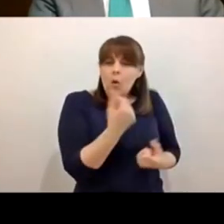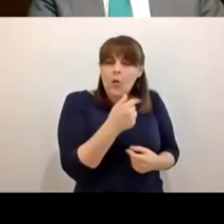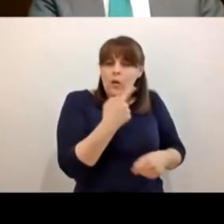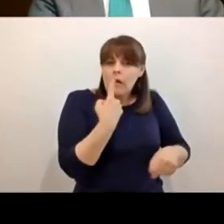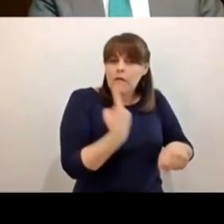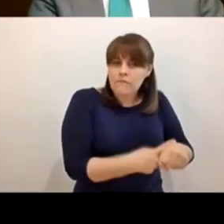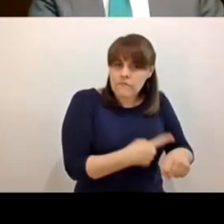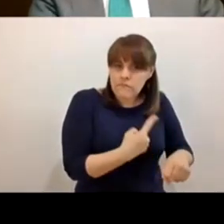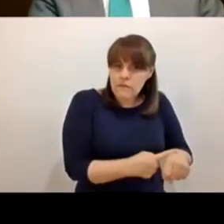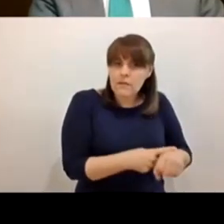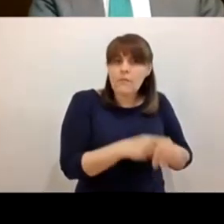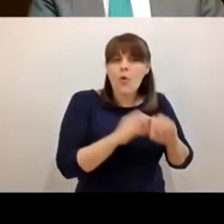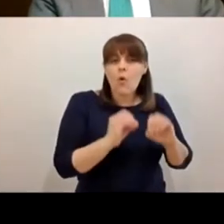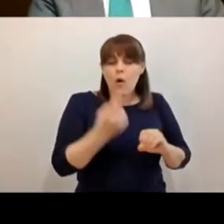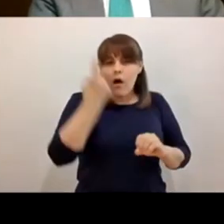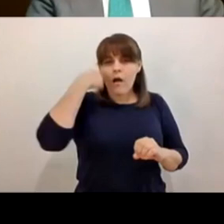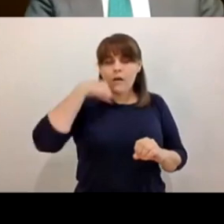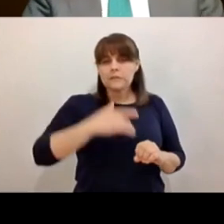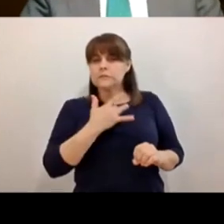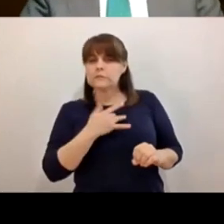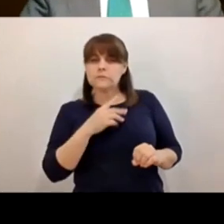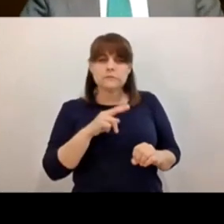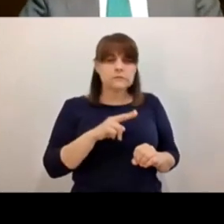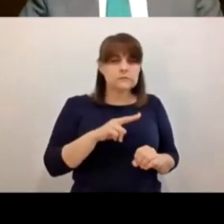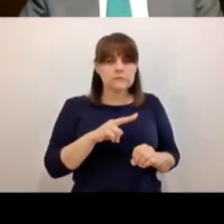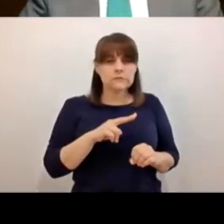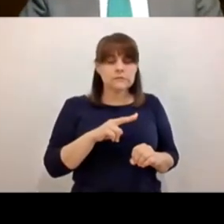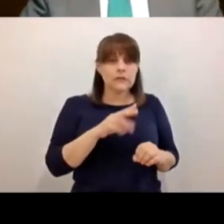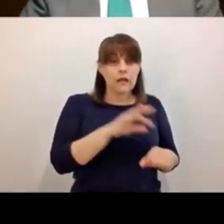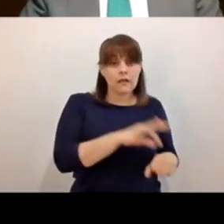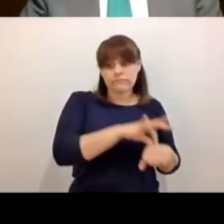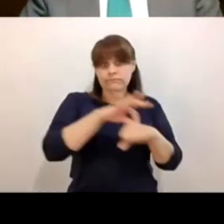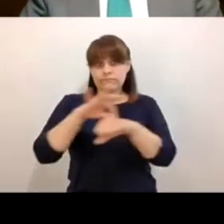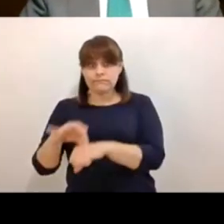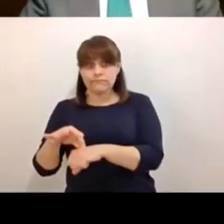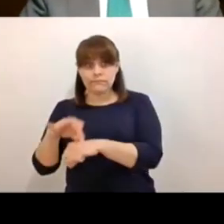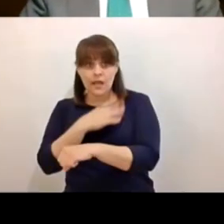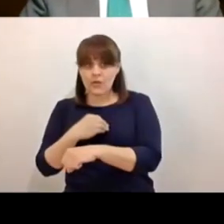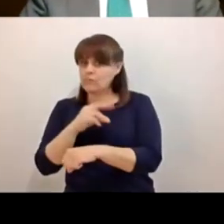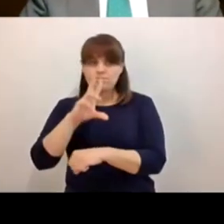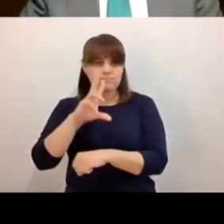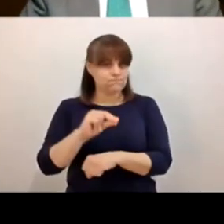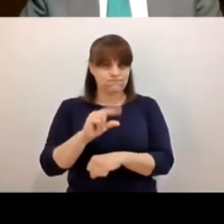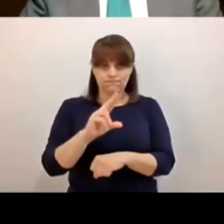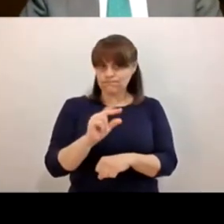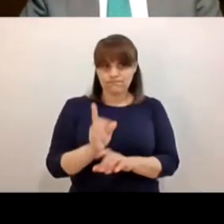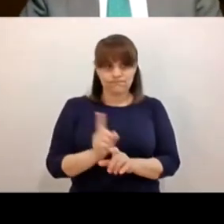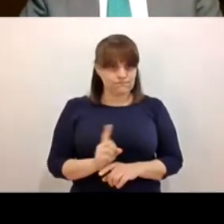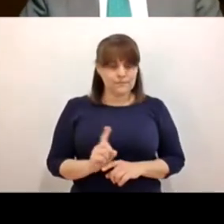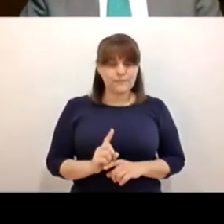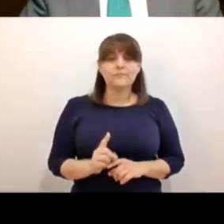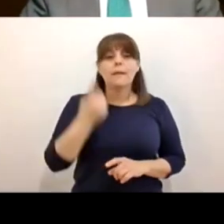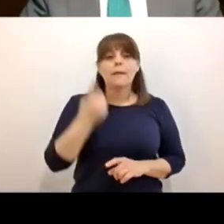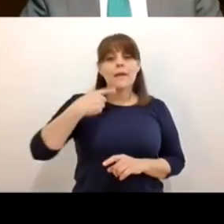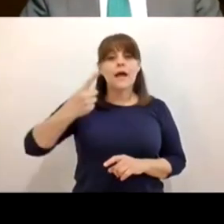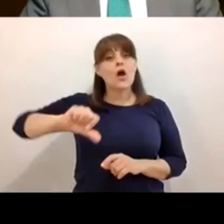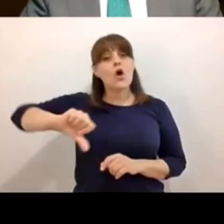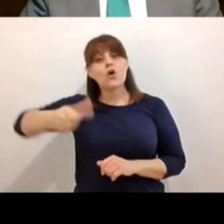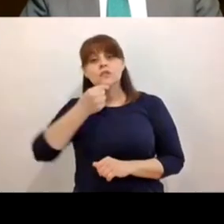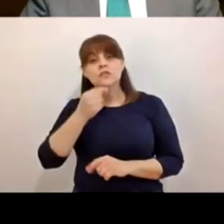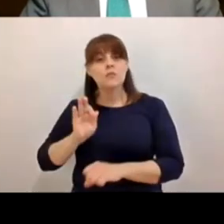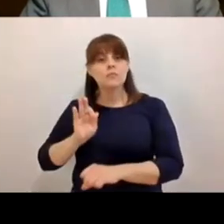o con los síntomas pues también que no llevaran a su hijo a la escuela para ir protegiendo a todos estos niños que